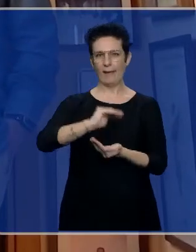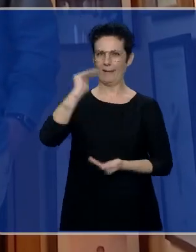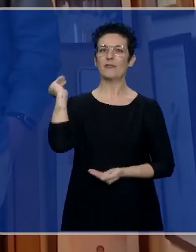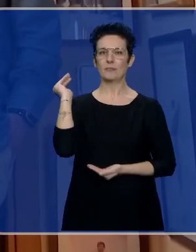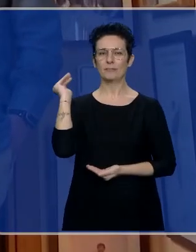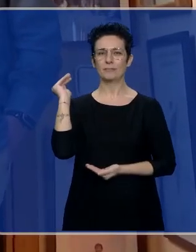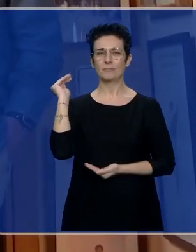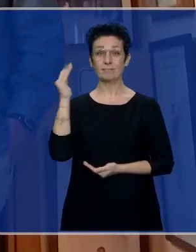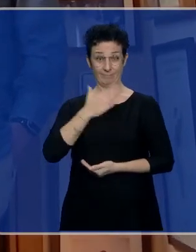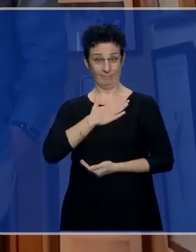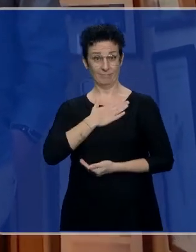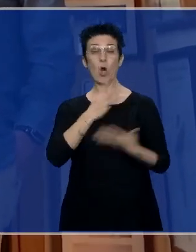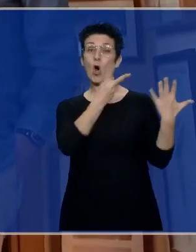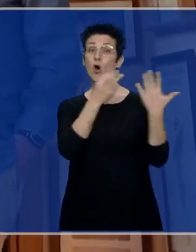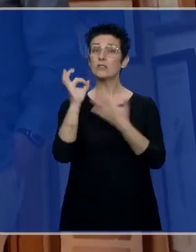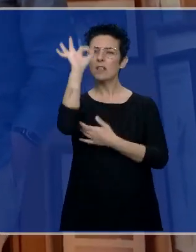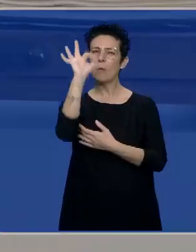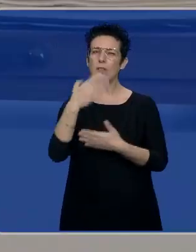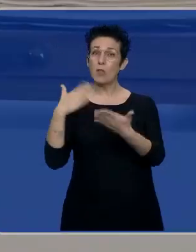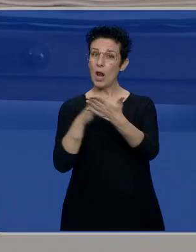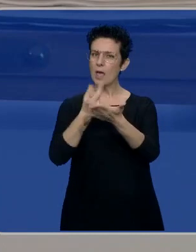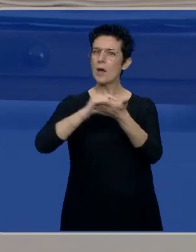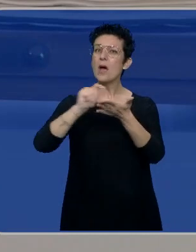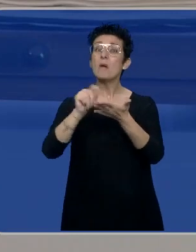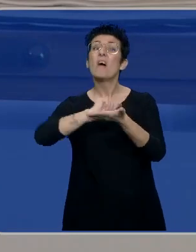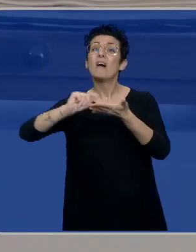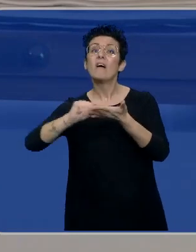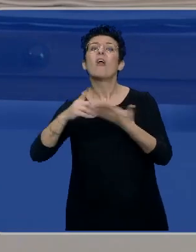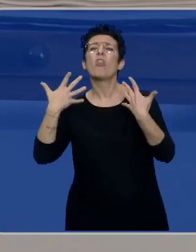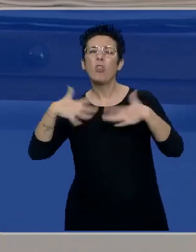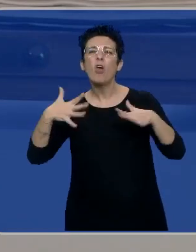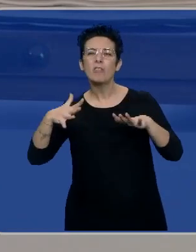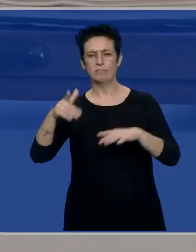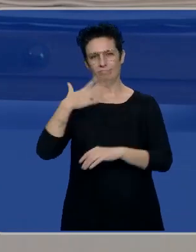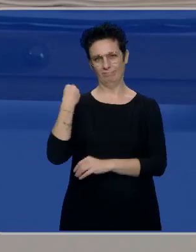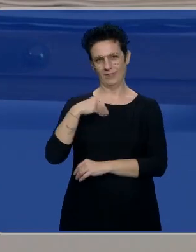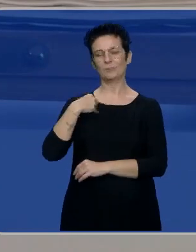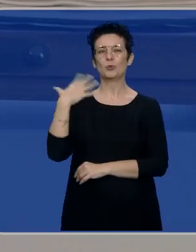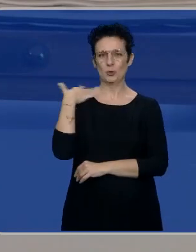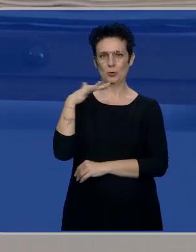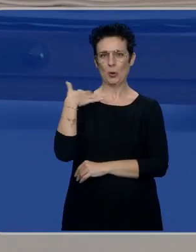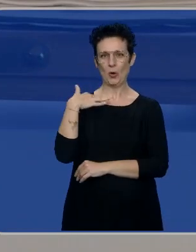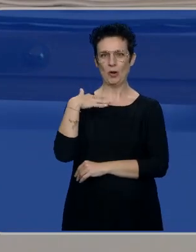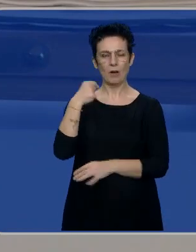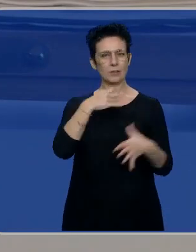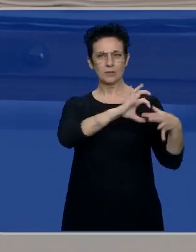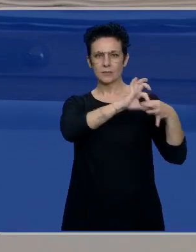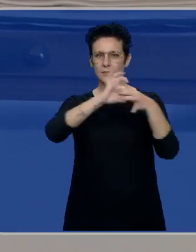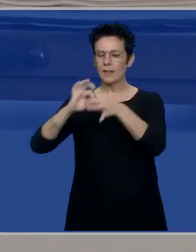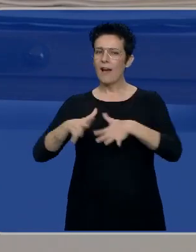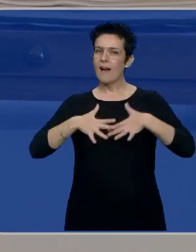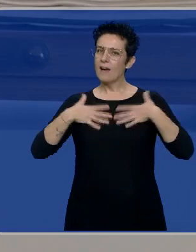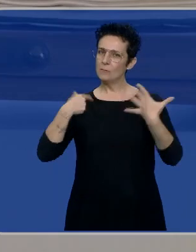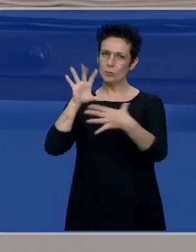80% de esos más de 50 libros nacen en Soria y han sido escritos en Soria. Así que no cabe mayor vinculación emocional